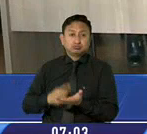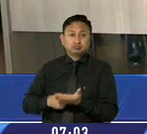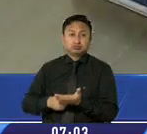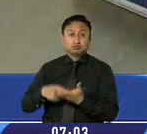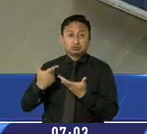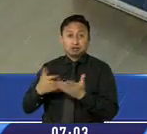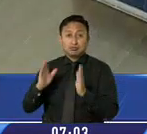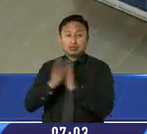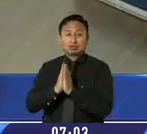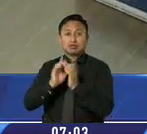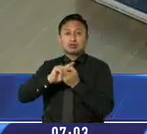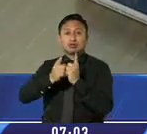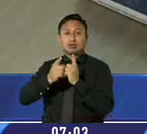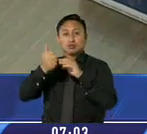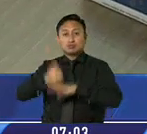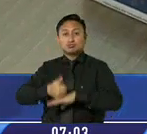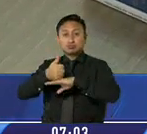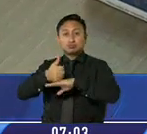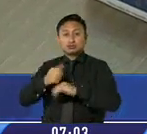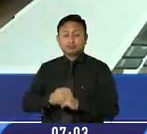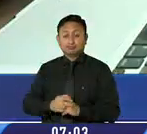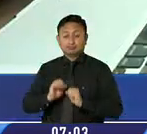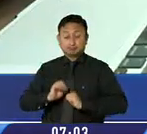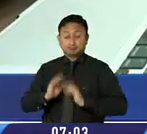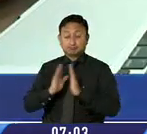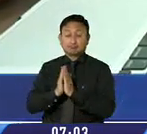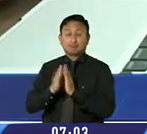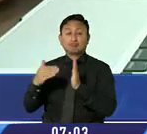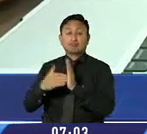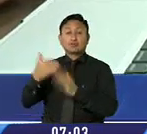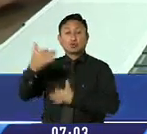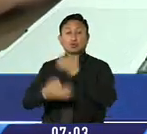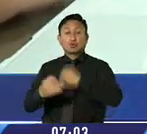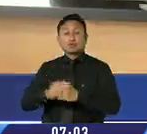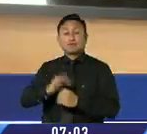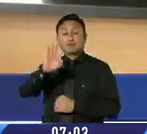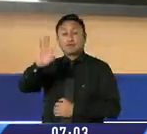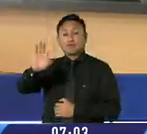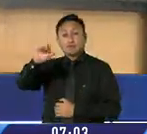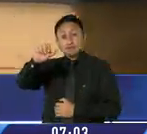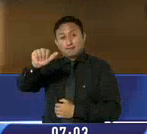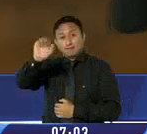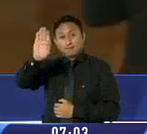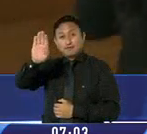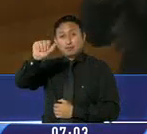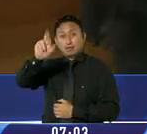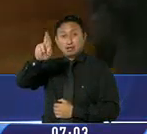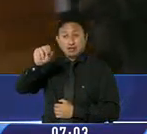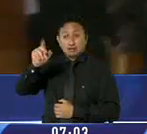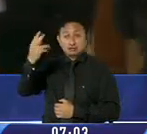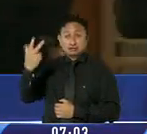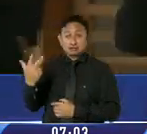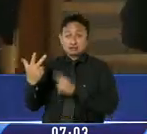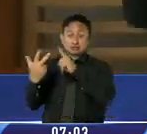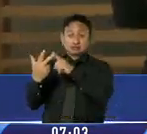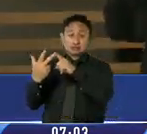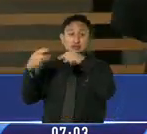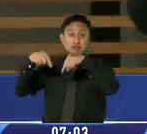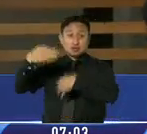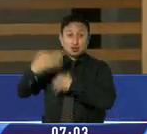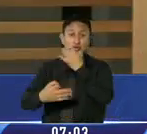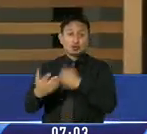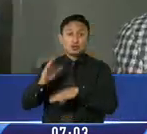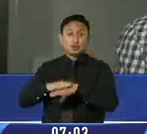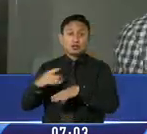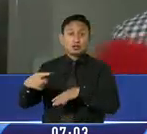demanda de recusación que el ex funcionario público presentó contra el juez Fabián Favara, miembro del tribunal, que lo juzga por presunto